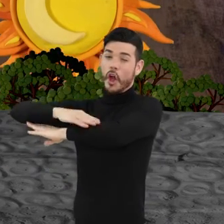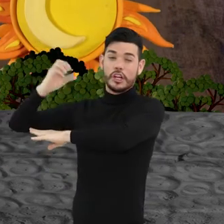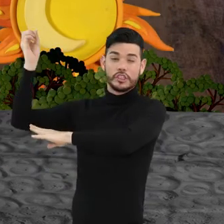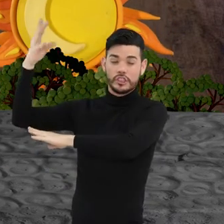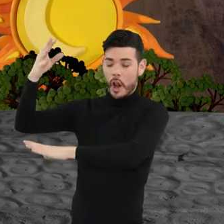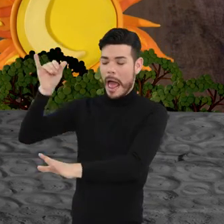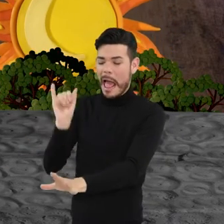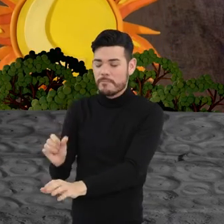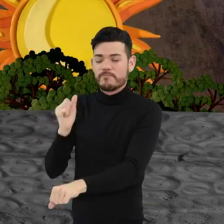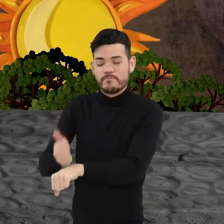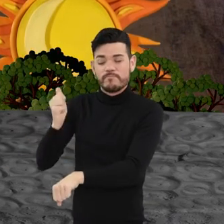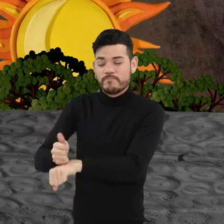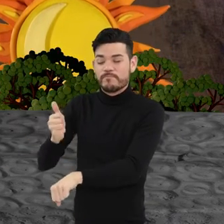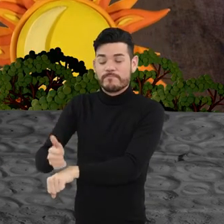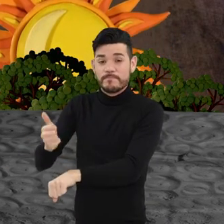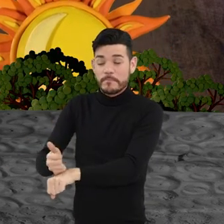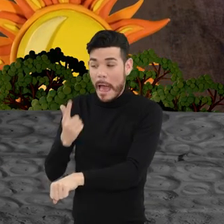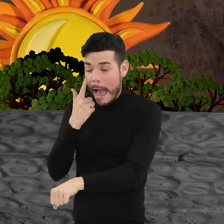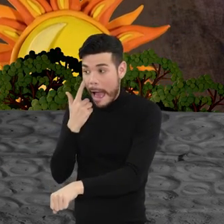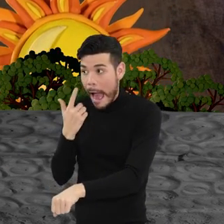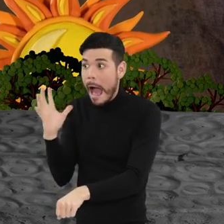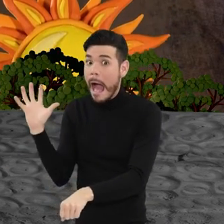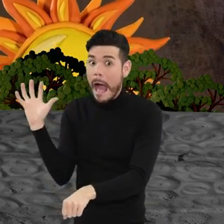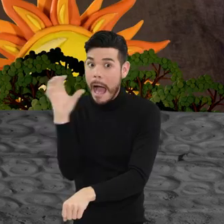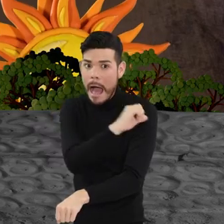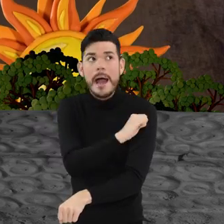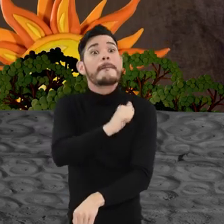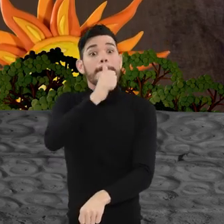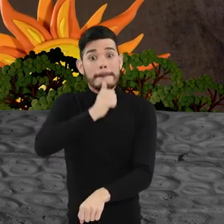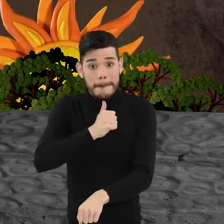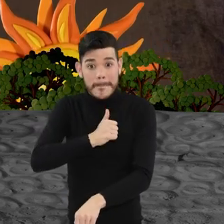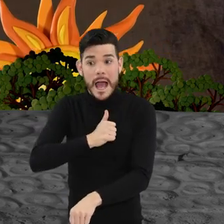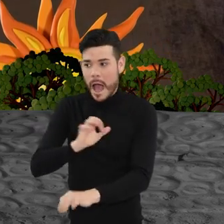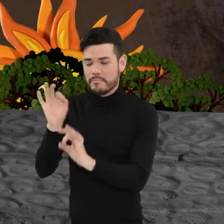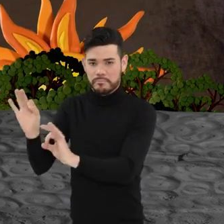para comprobar si tenía la paciencia requerida para el oficio.